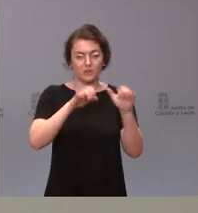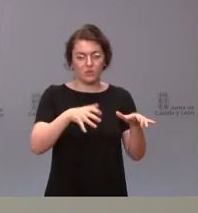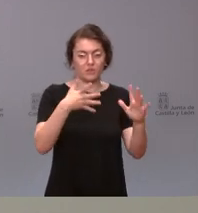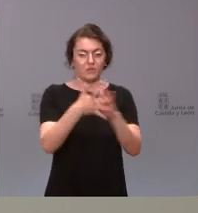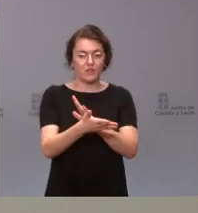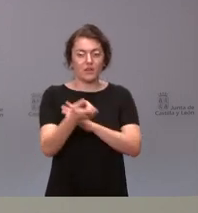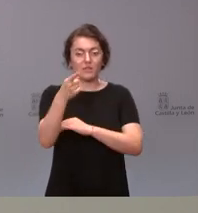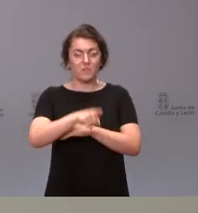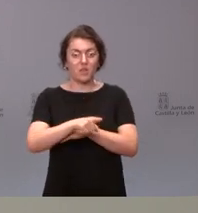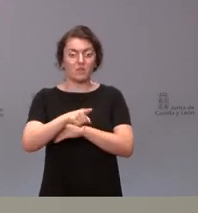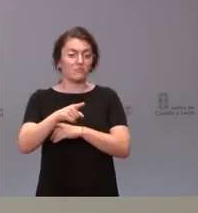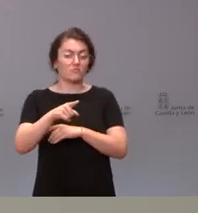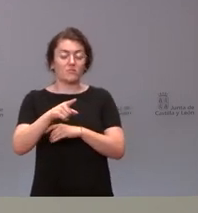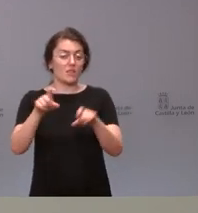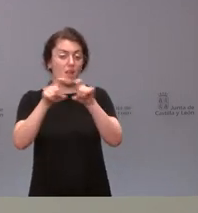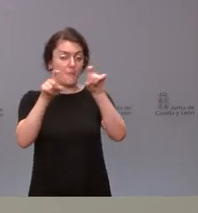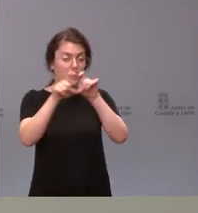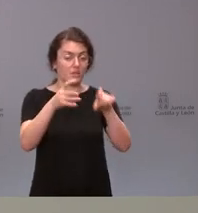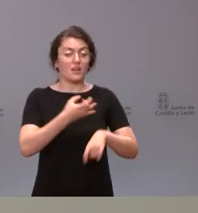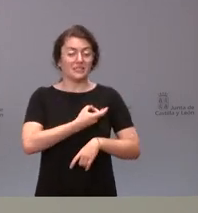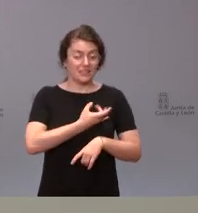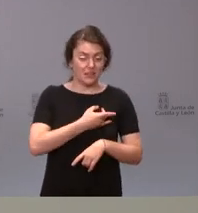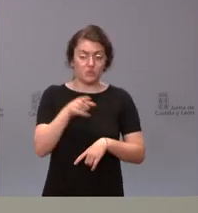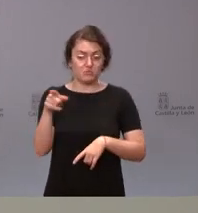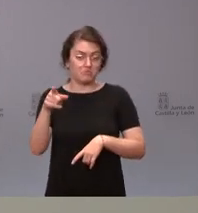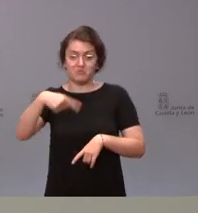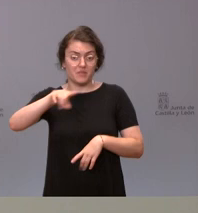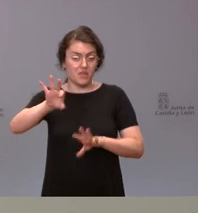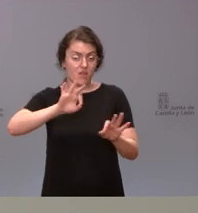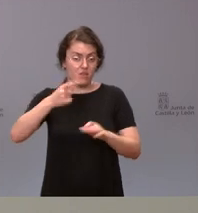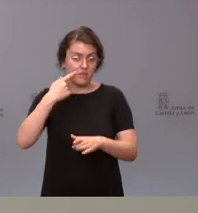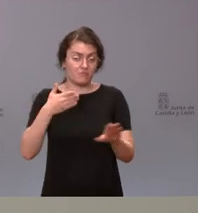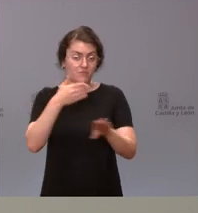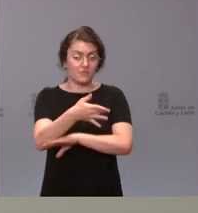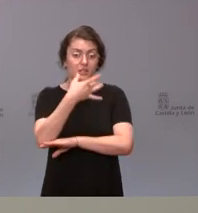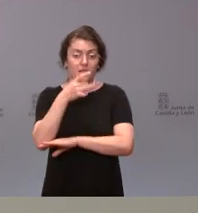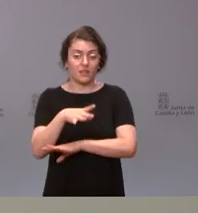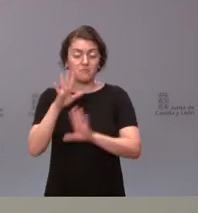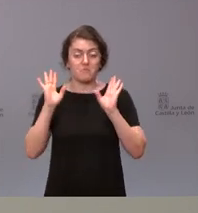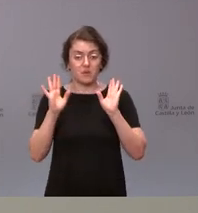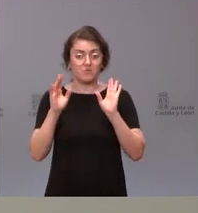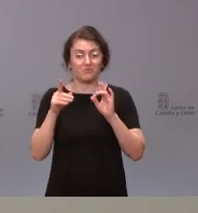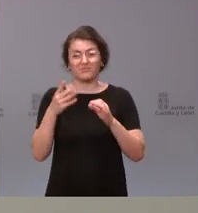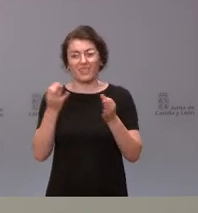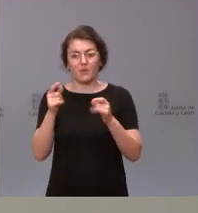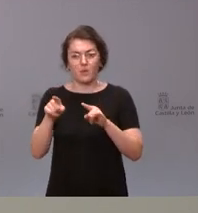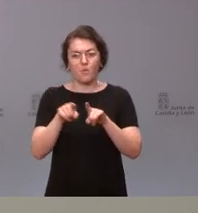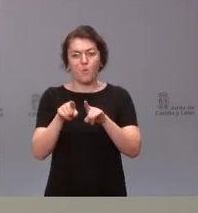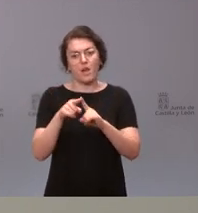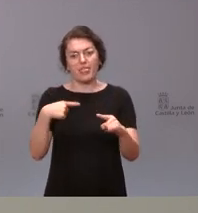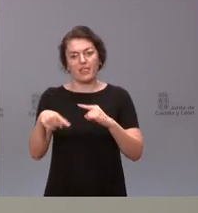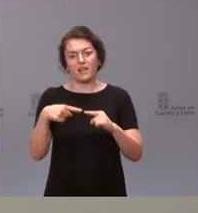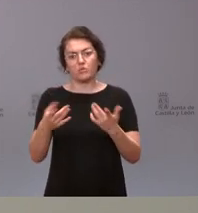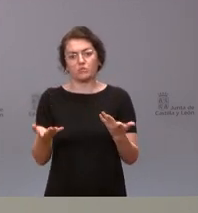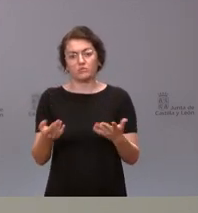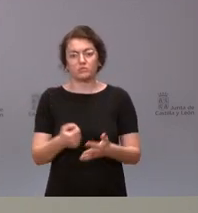parte de las organizaciones empresariales y sindicales quienes ellos decidan pero naturalmente los máximos dirigentes de esas instituciones como es